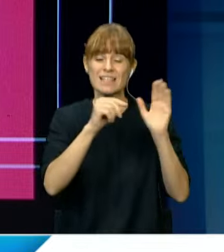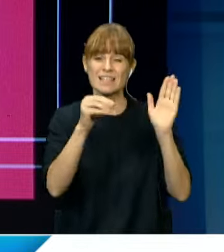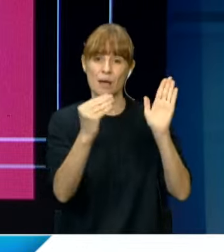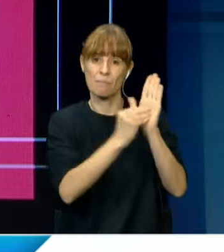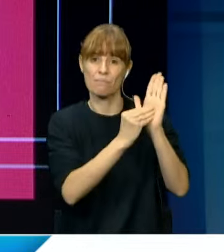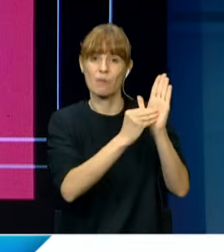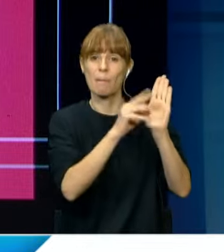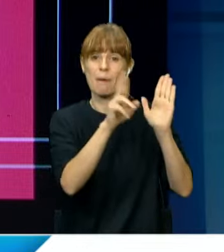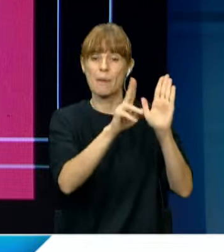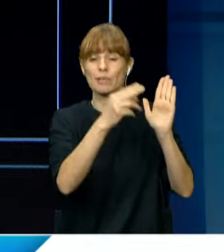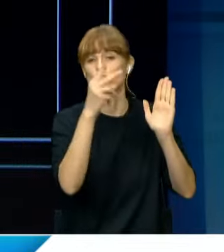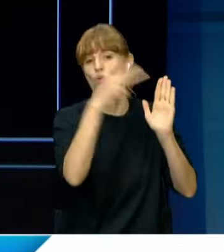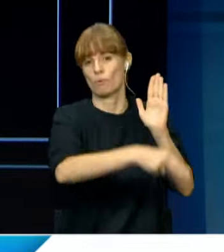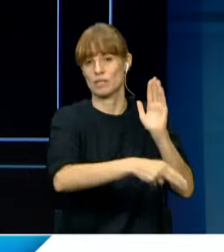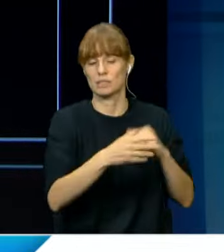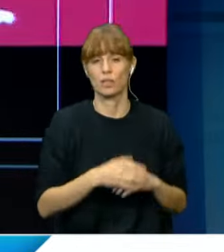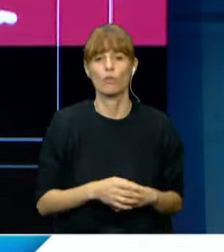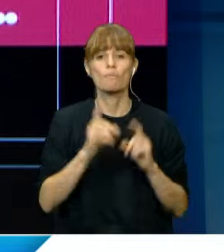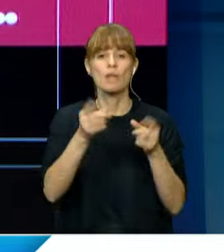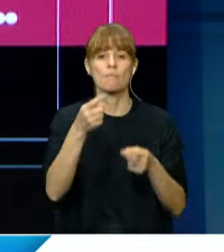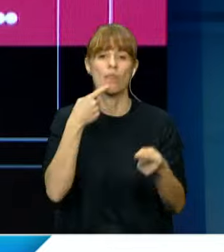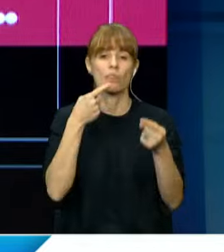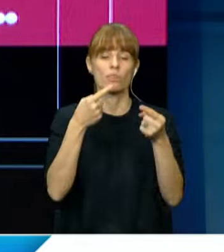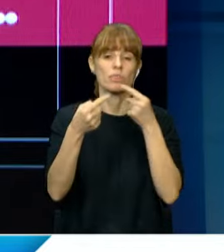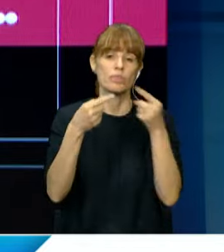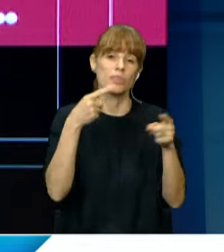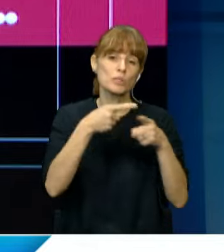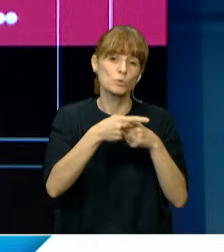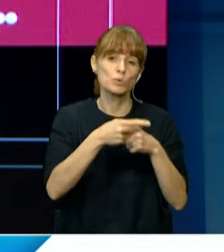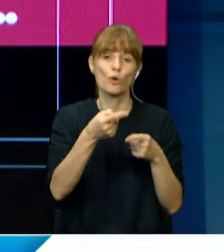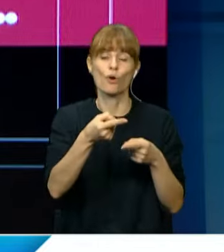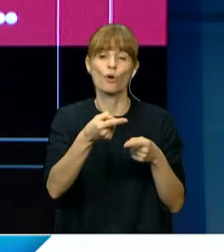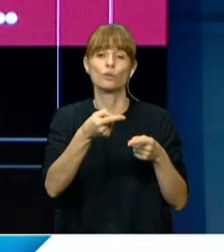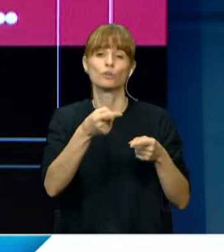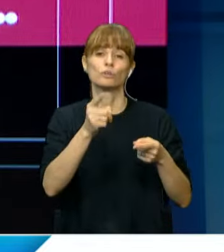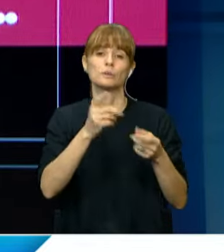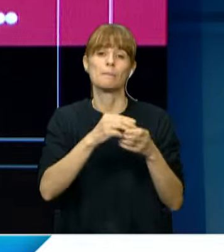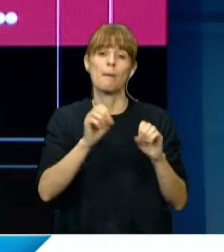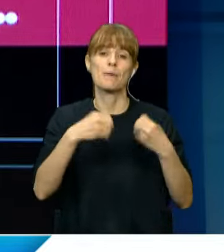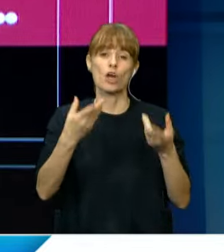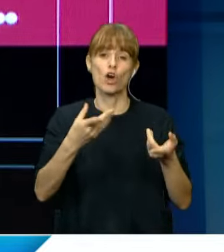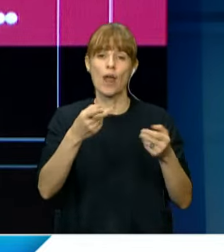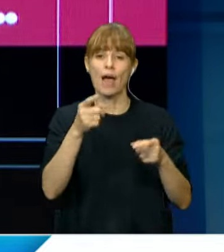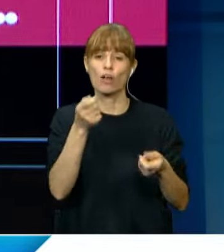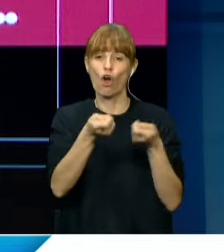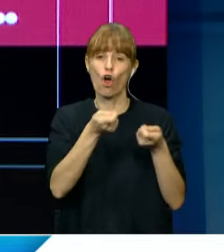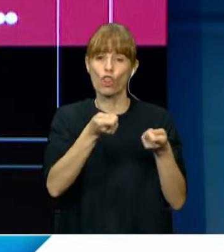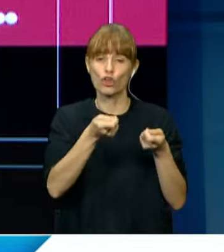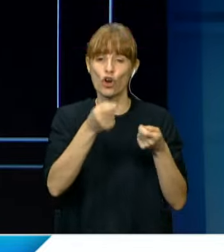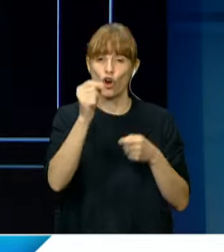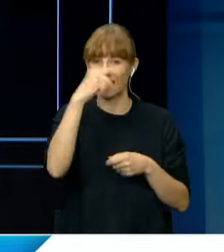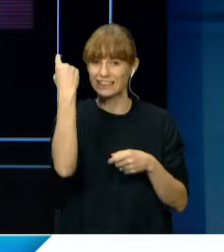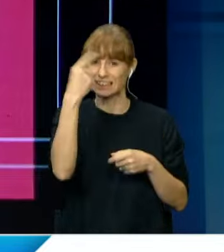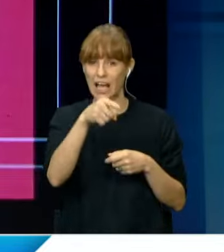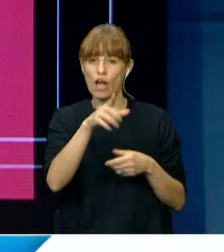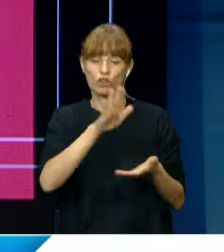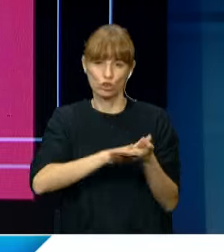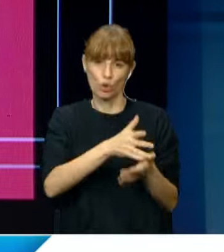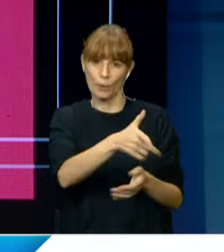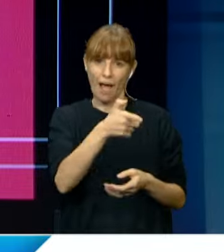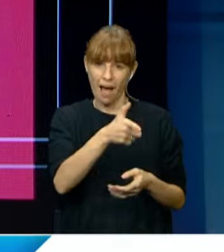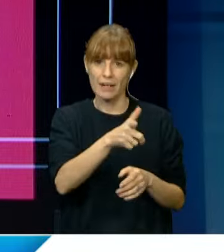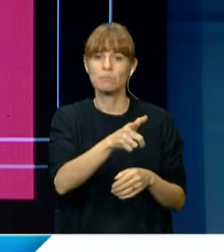se discutió sobre la necesidad de mejorar el control estatal sobre las armas y la propuesta de